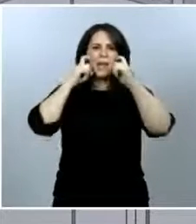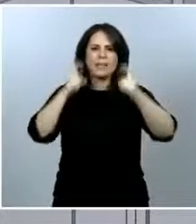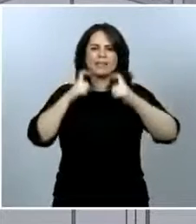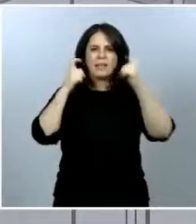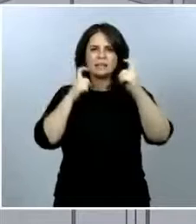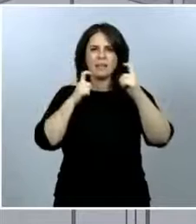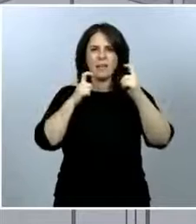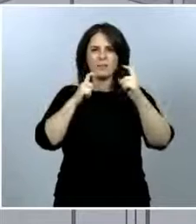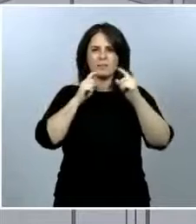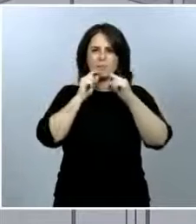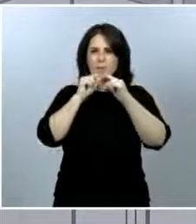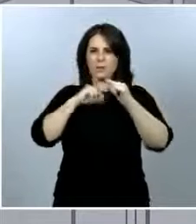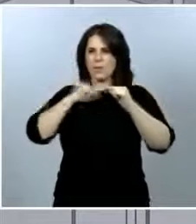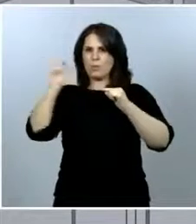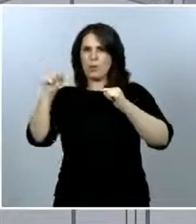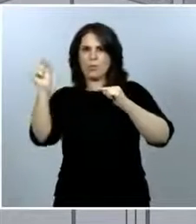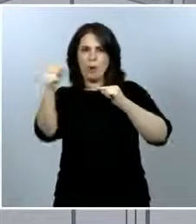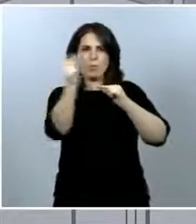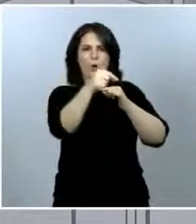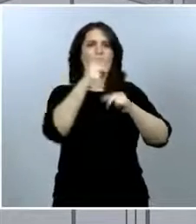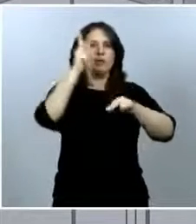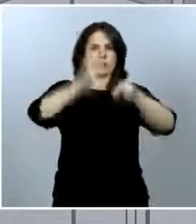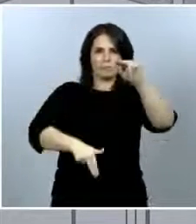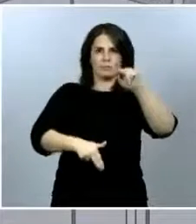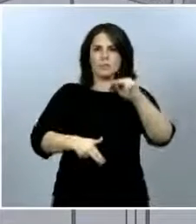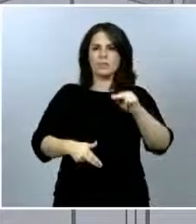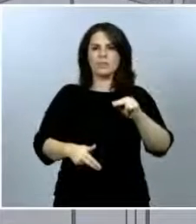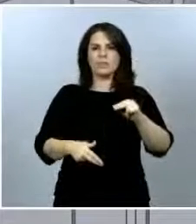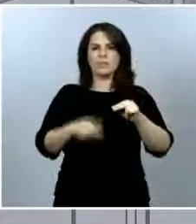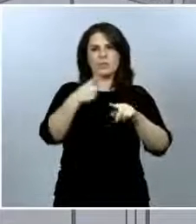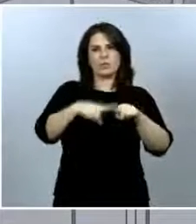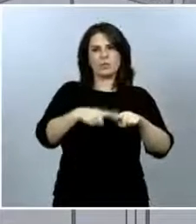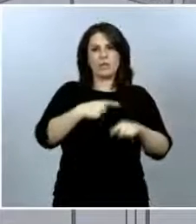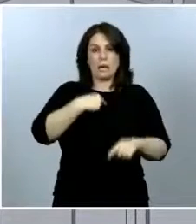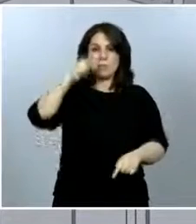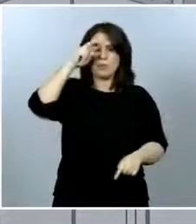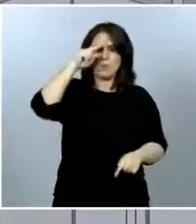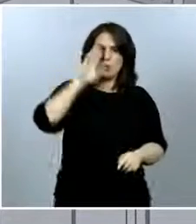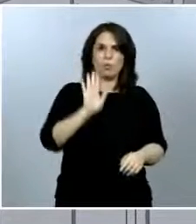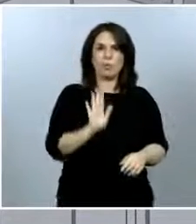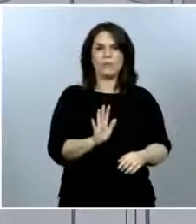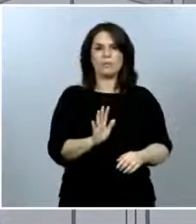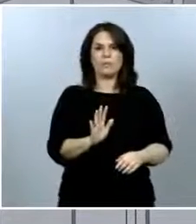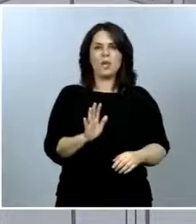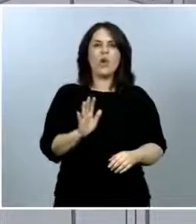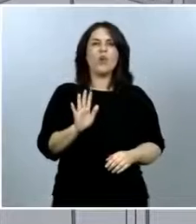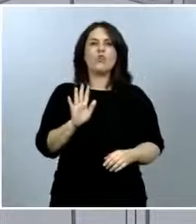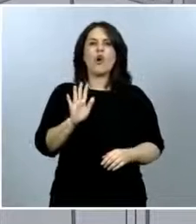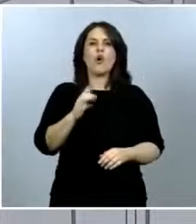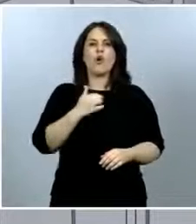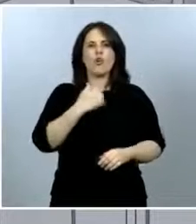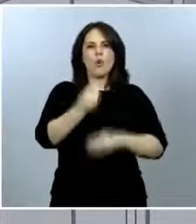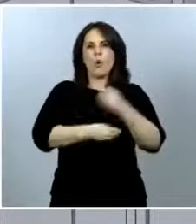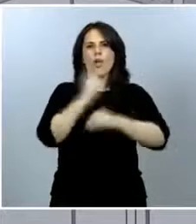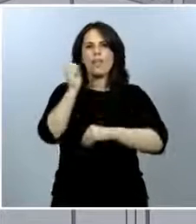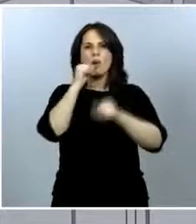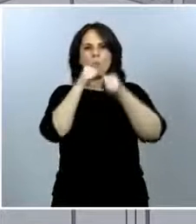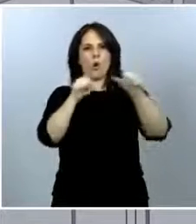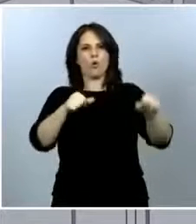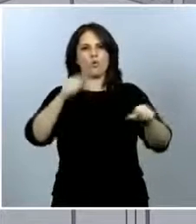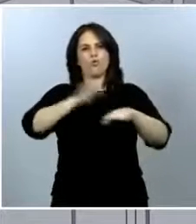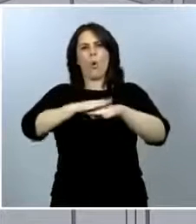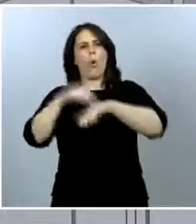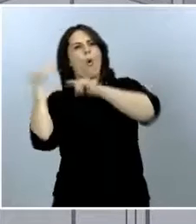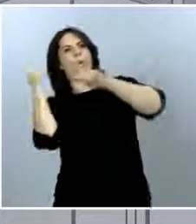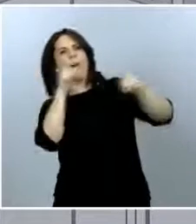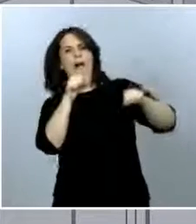Y estas cosas, desde luego, a mí me preocupan. Yo no voy a criminalizar a nadie, pero son situaciones que, desde luego, no son